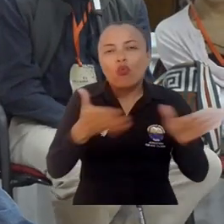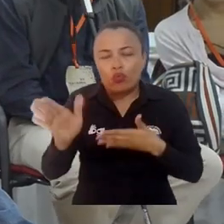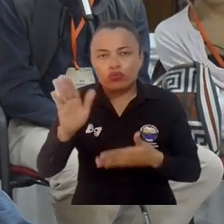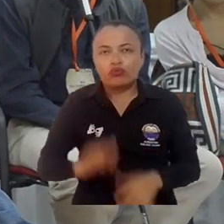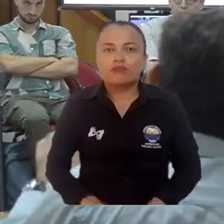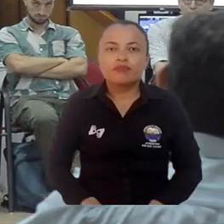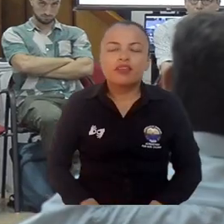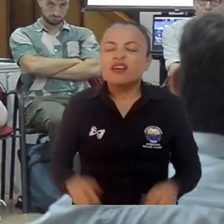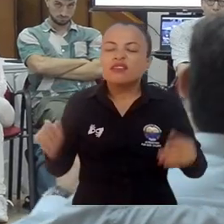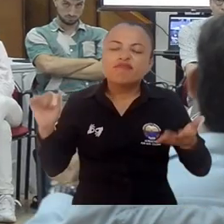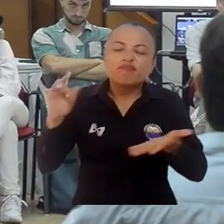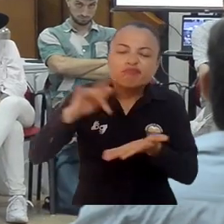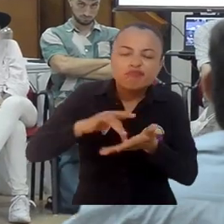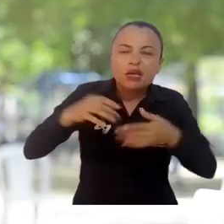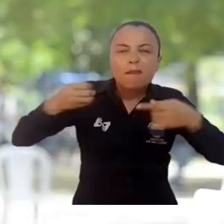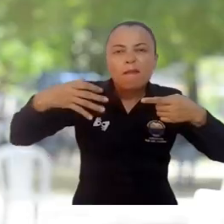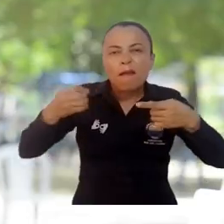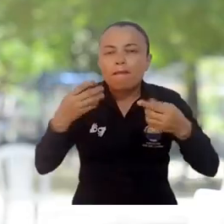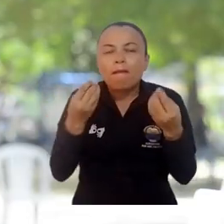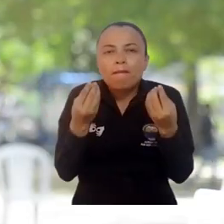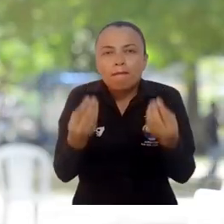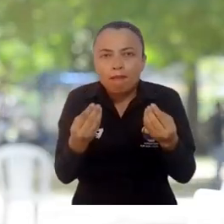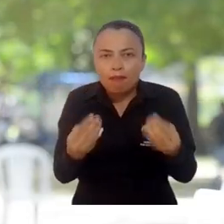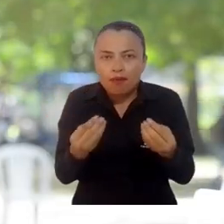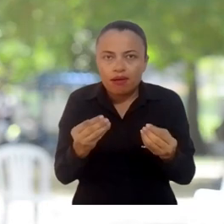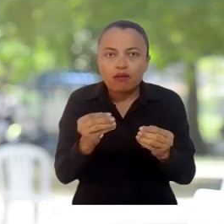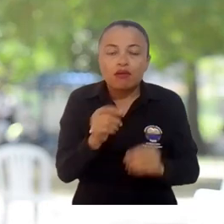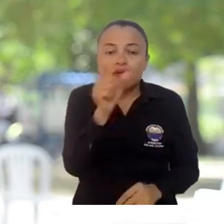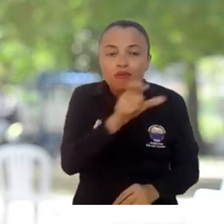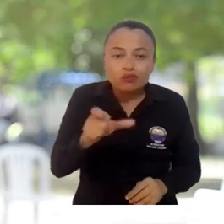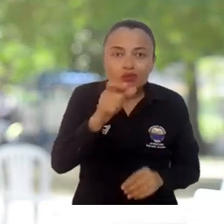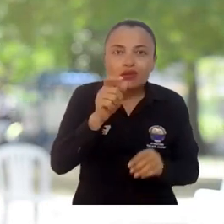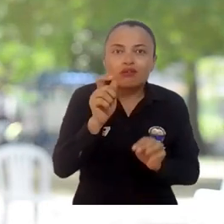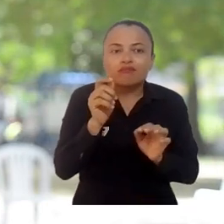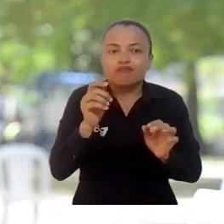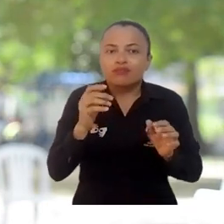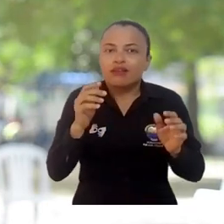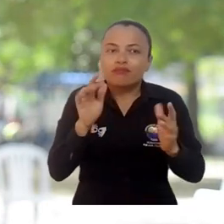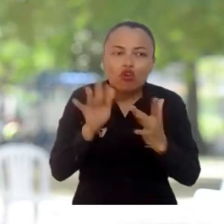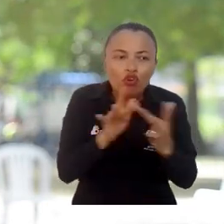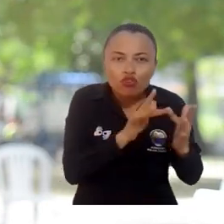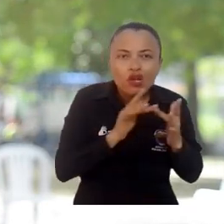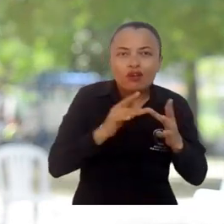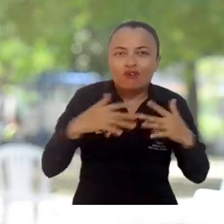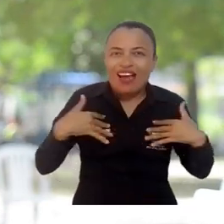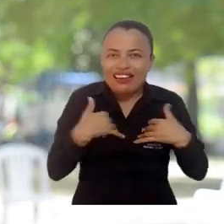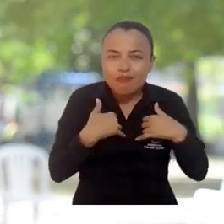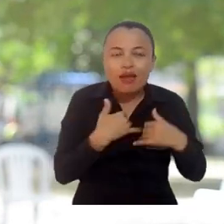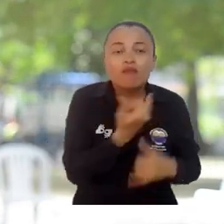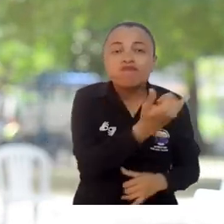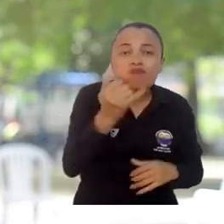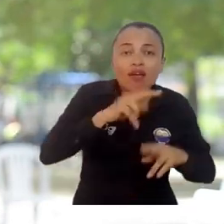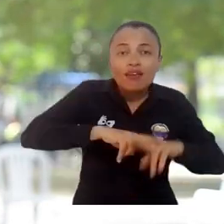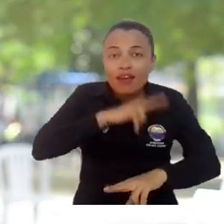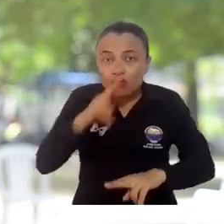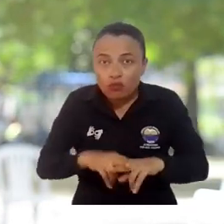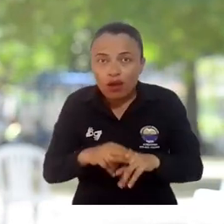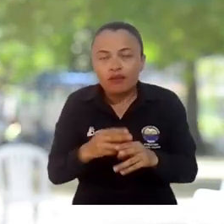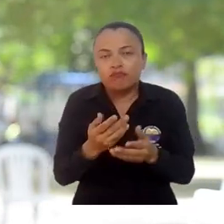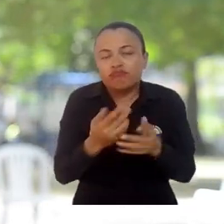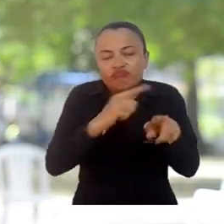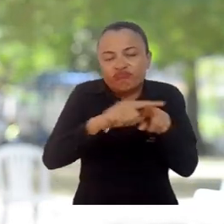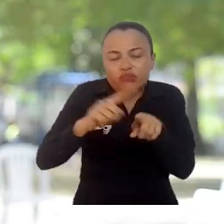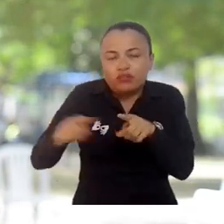simposios y cursos. Nuestro Congreso busca que personas que hacen manejo de la fauna en esos territorios